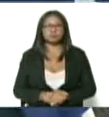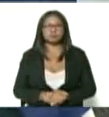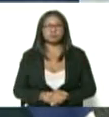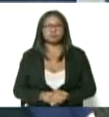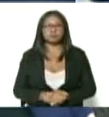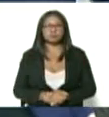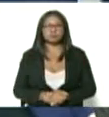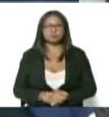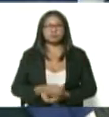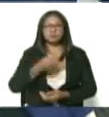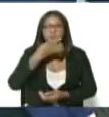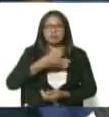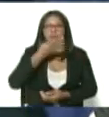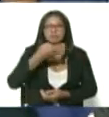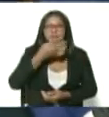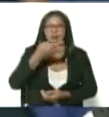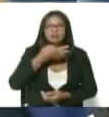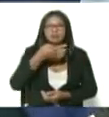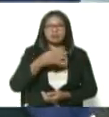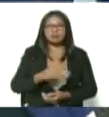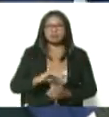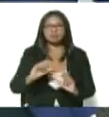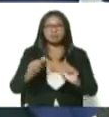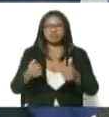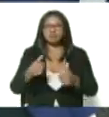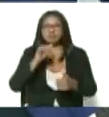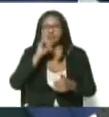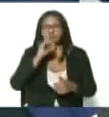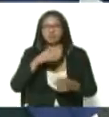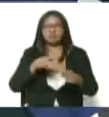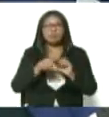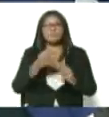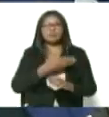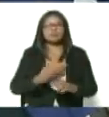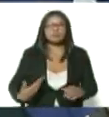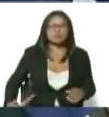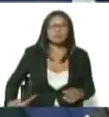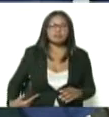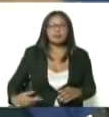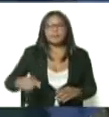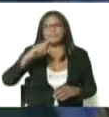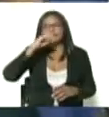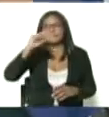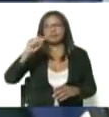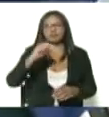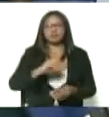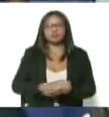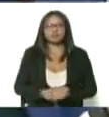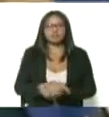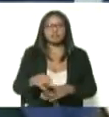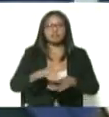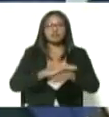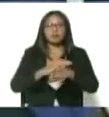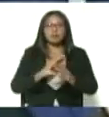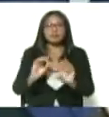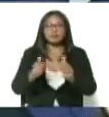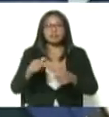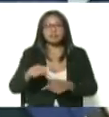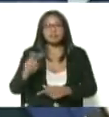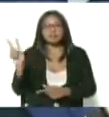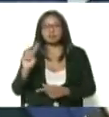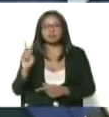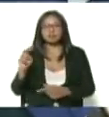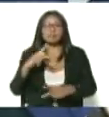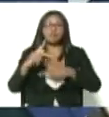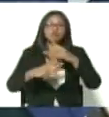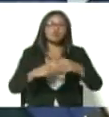Muy buenas tardes, amigos televidentes. Tal como lo había anunciado el presidente de la República, Nicolás Maduro Moros, este jueves inicia en Venezuela el proceso